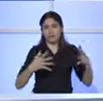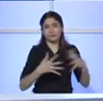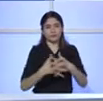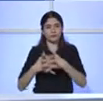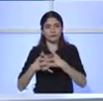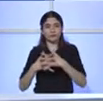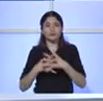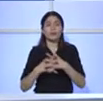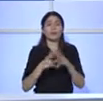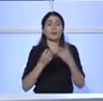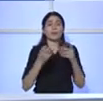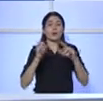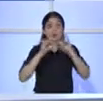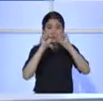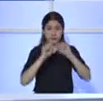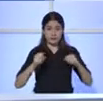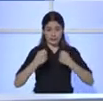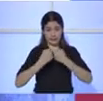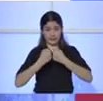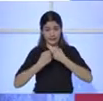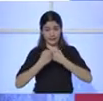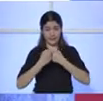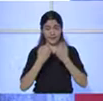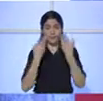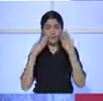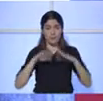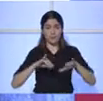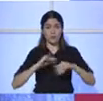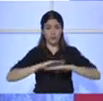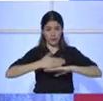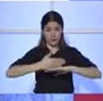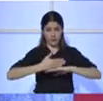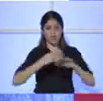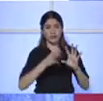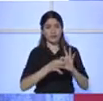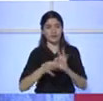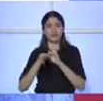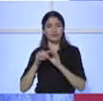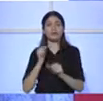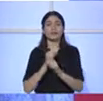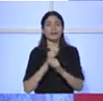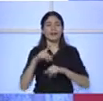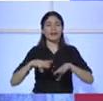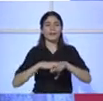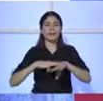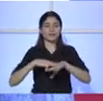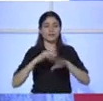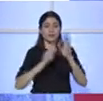agiliza. Un sistema informático que vamos a hacer en colaboración con el Ministerio de Tecnología.